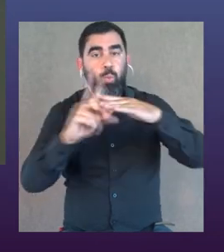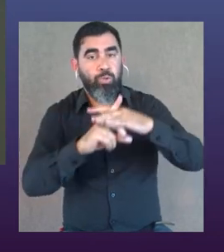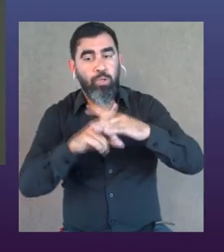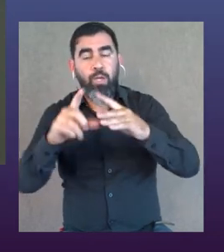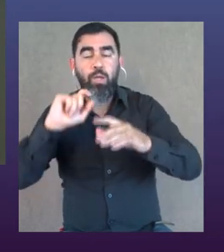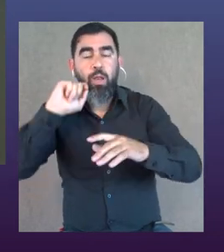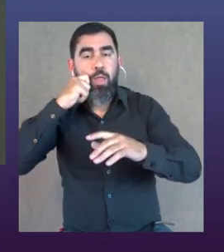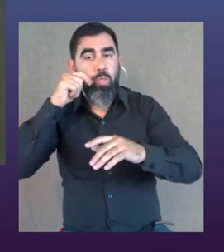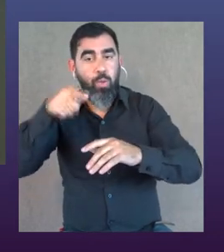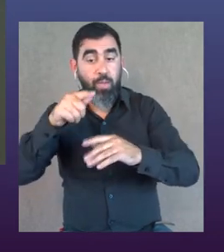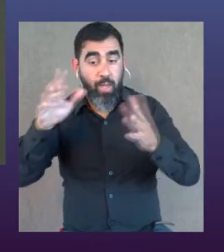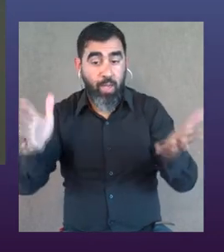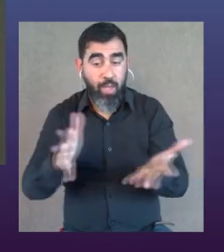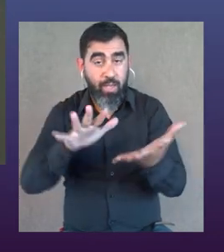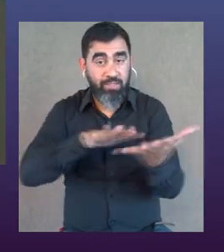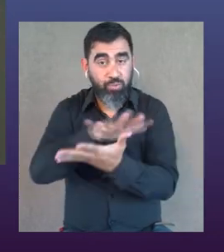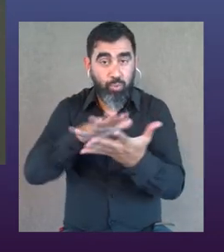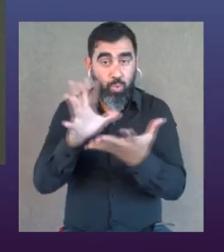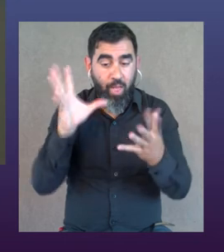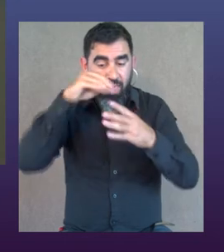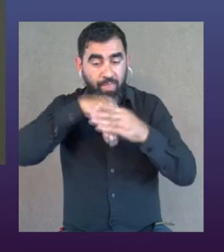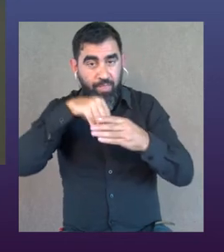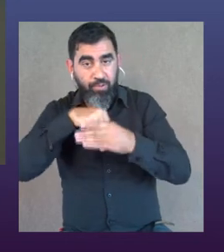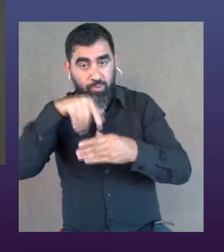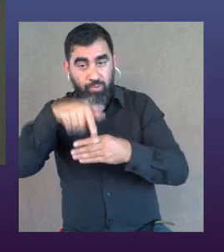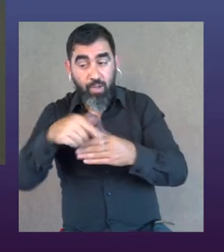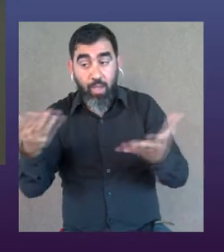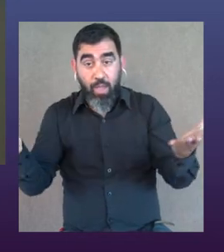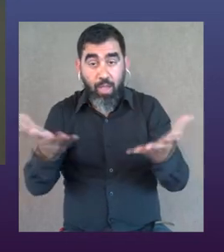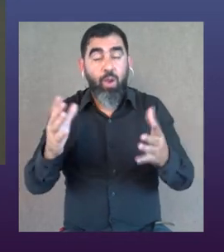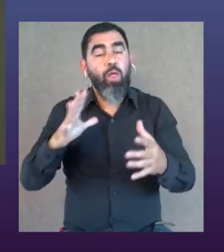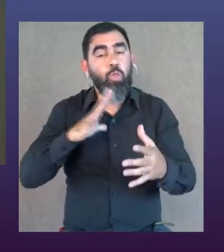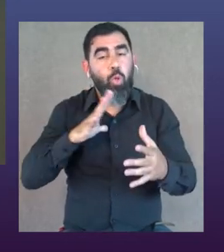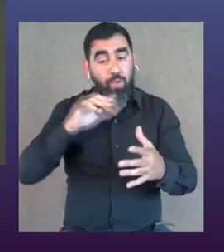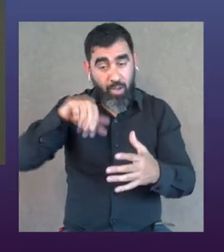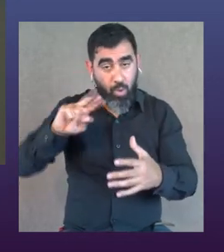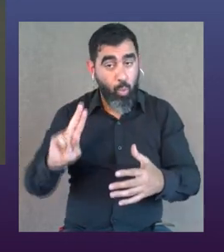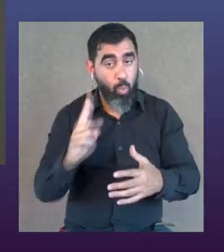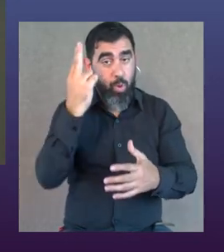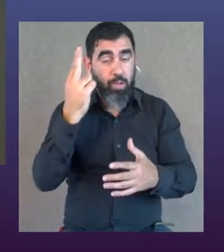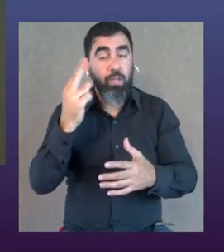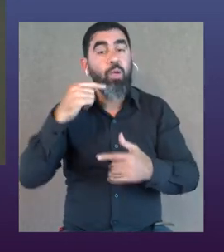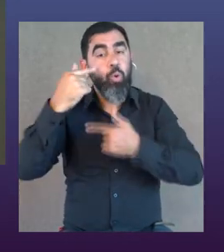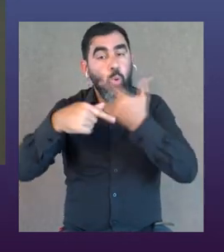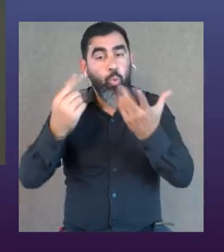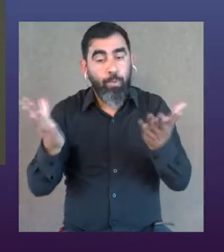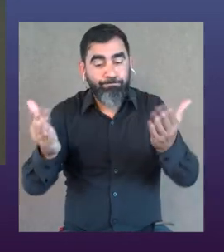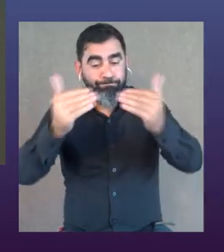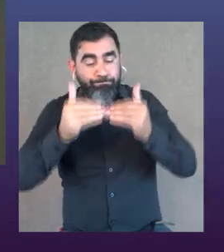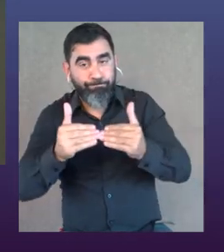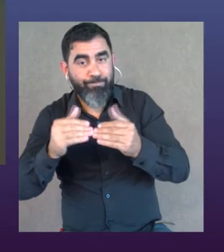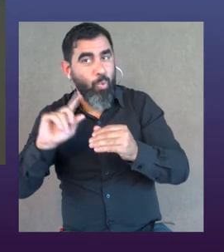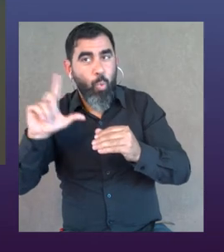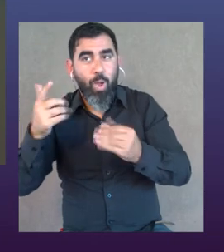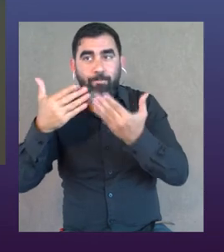cuando se transforma en un aula inclusiva, hay una riqueza enorme que sucede ahí, puertas adentro, que hoy en día todavía, y en Uruguay fundamentalmente,